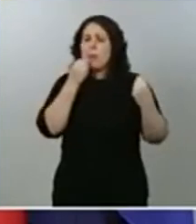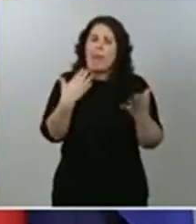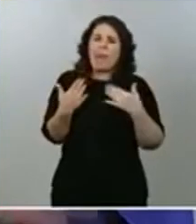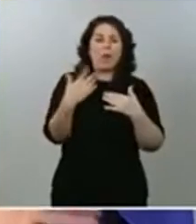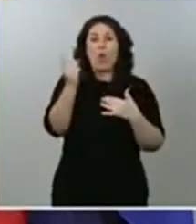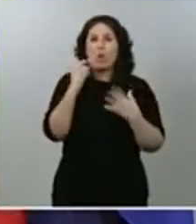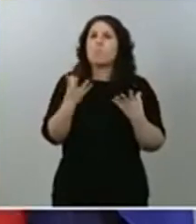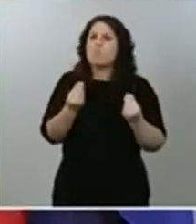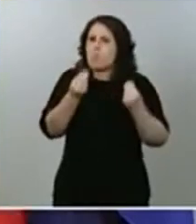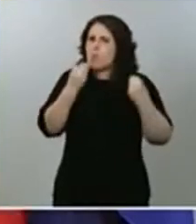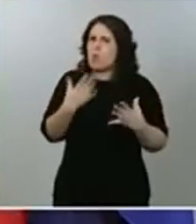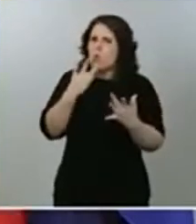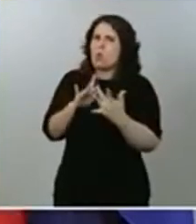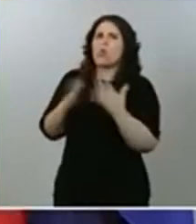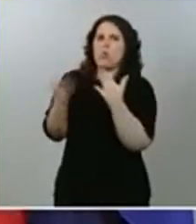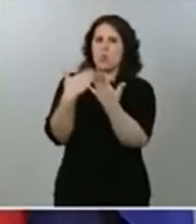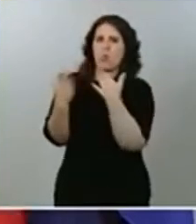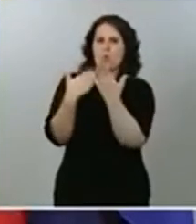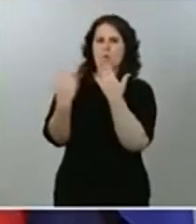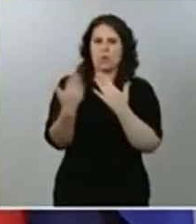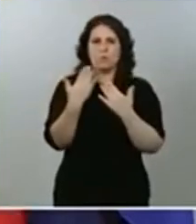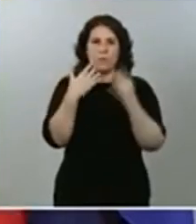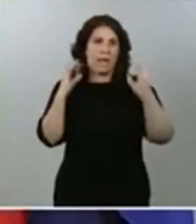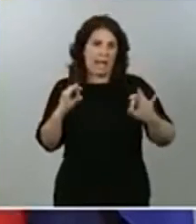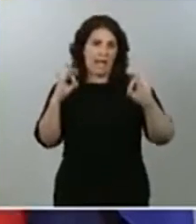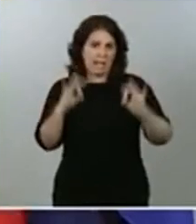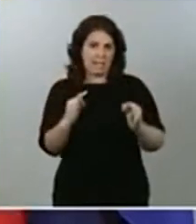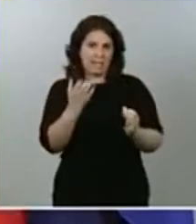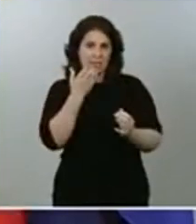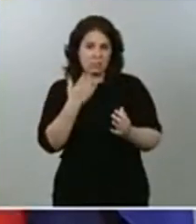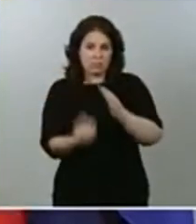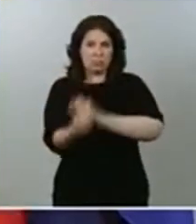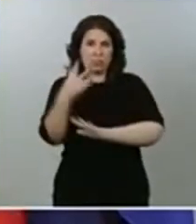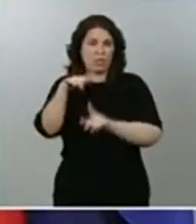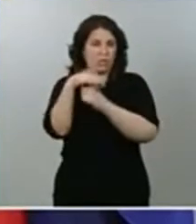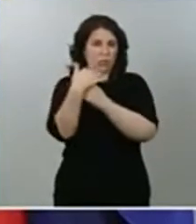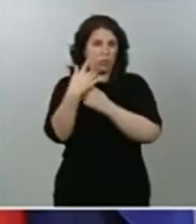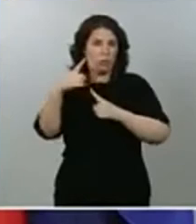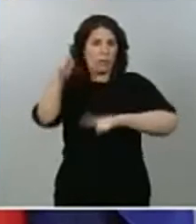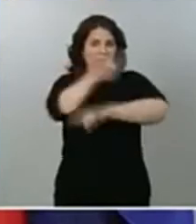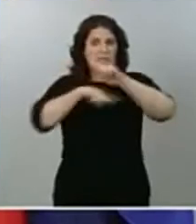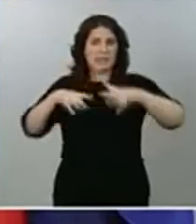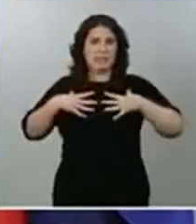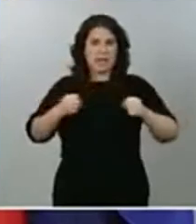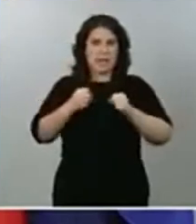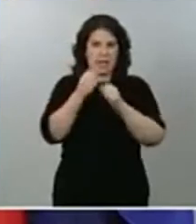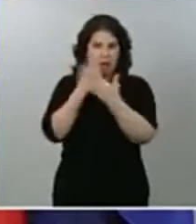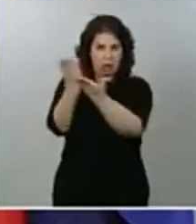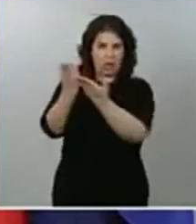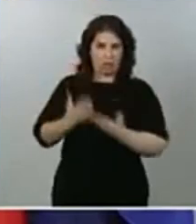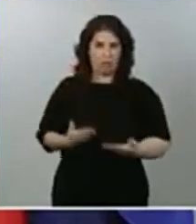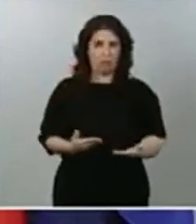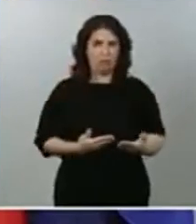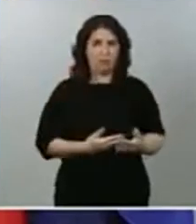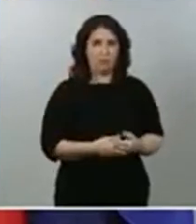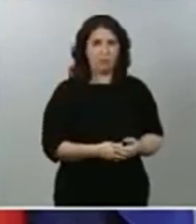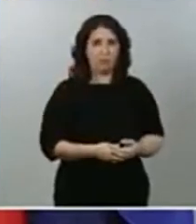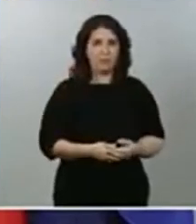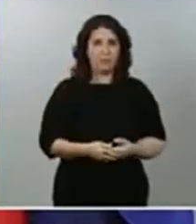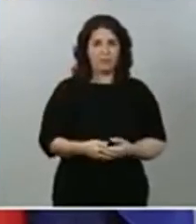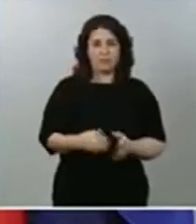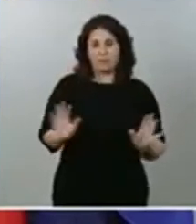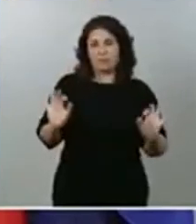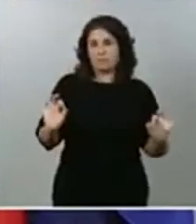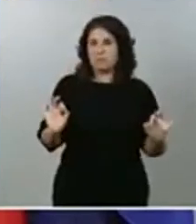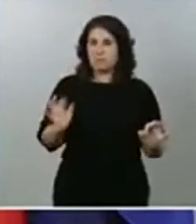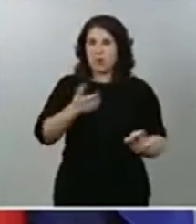manera ante una situación de crisis sanitaria como la que tenemos en el Sagría. Entonces, esto es lo que nosotros nos